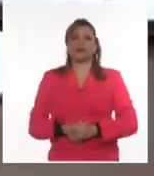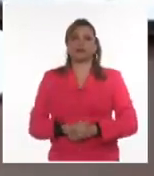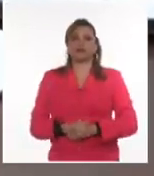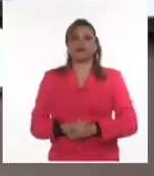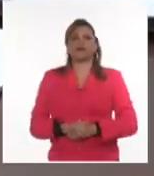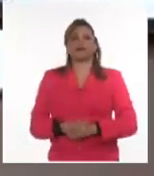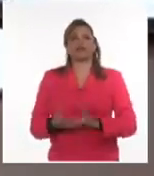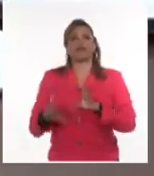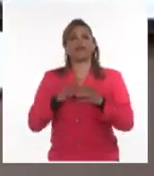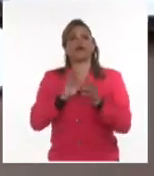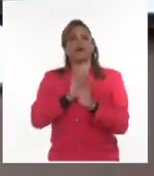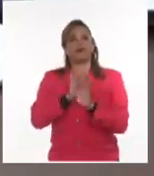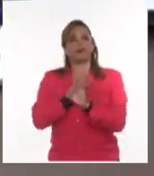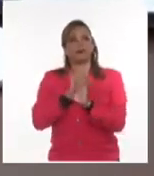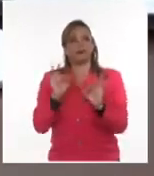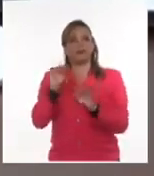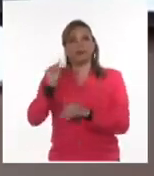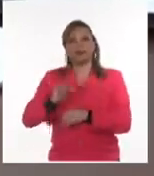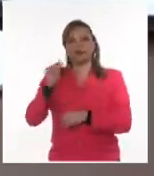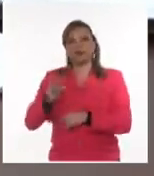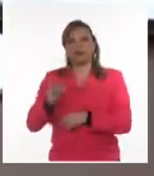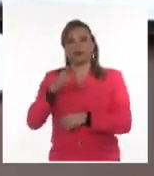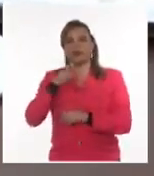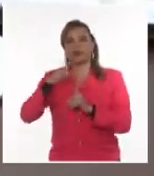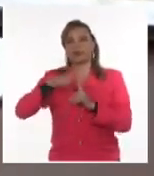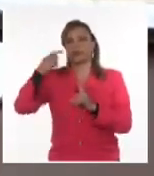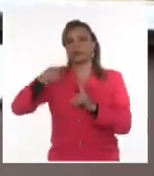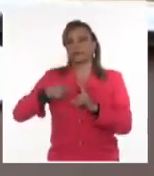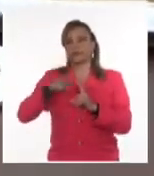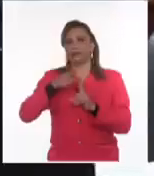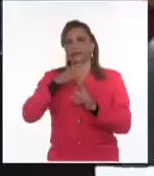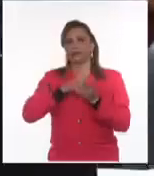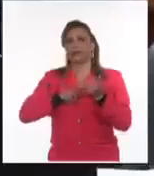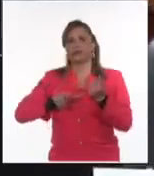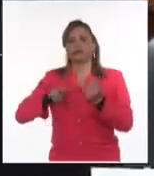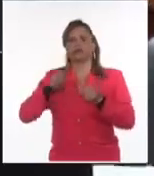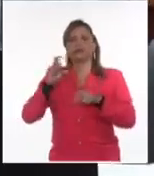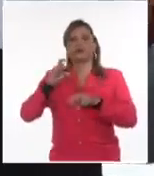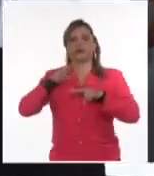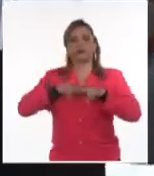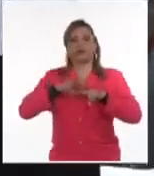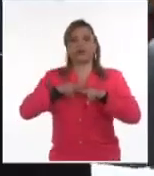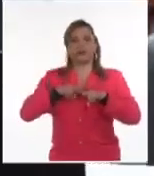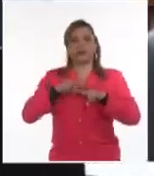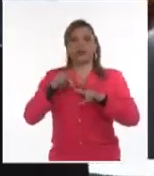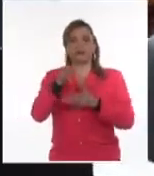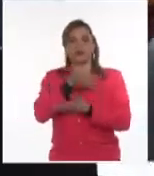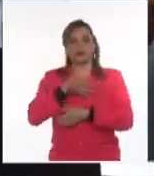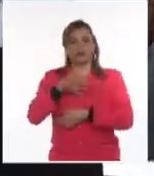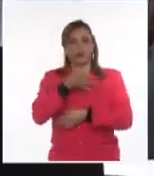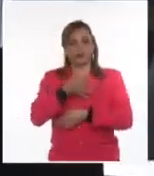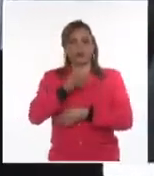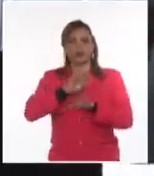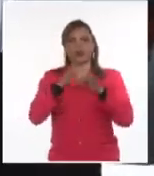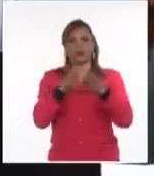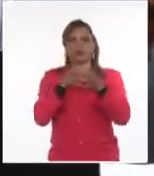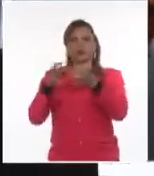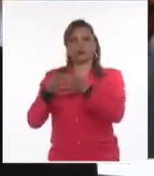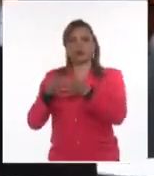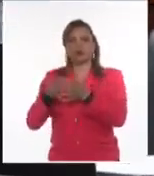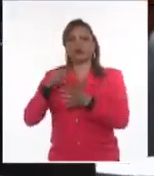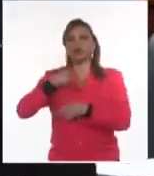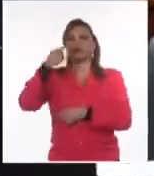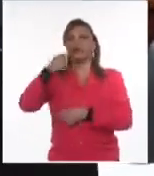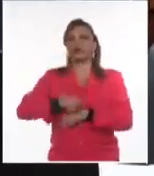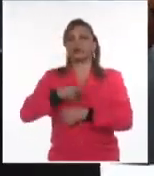particular, en el caso del hecho del Tribunal Municipal Popular de Centro Habana, la conmoción en los encargados de impartir justicia